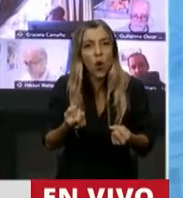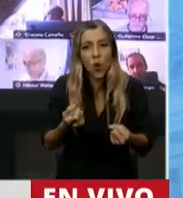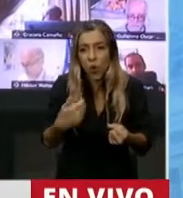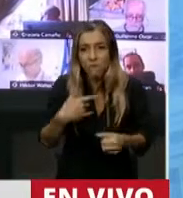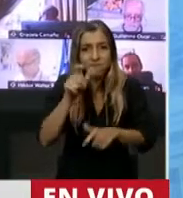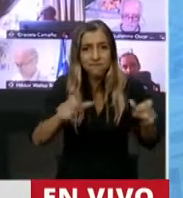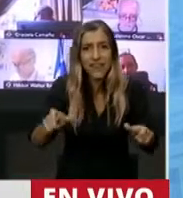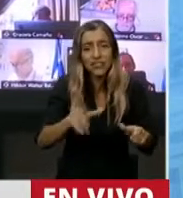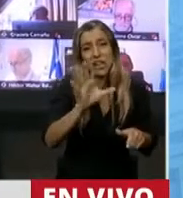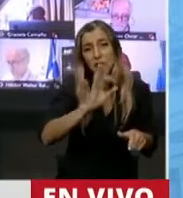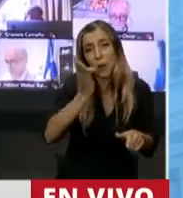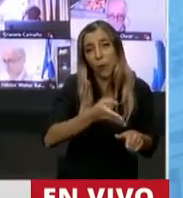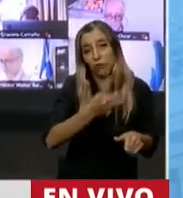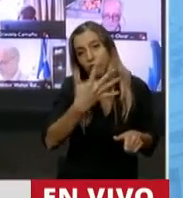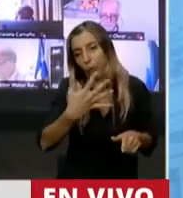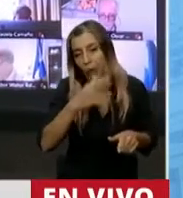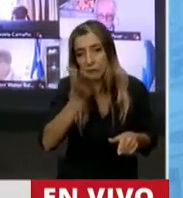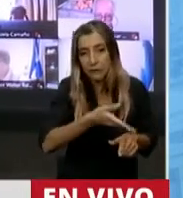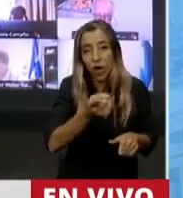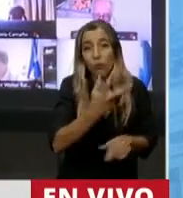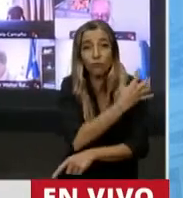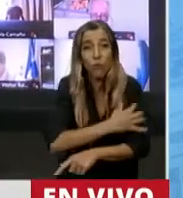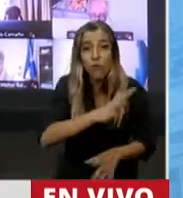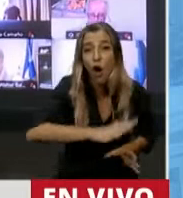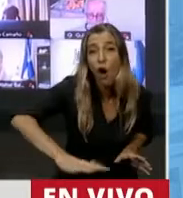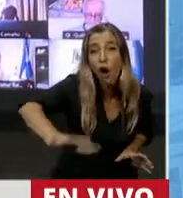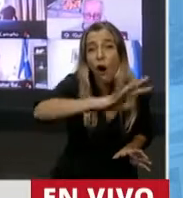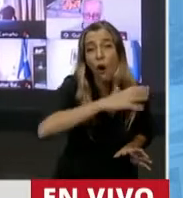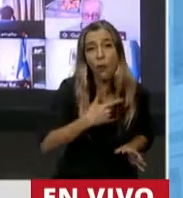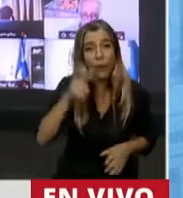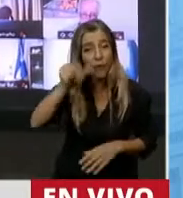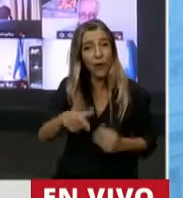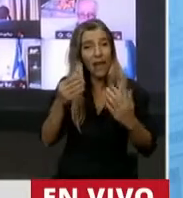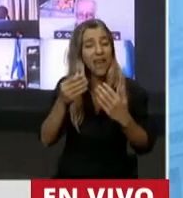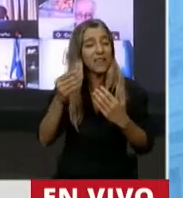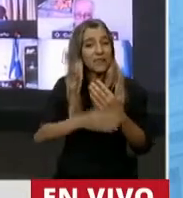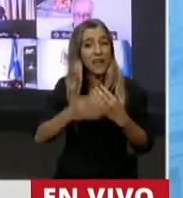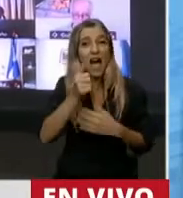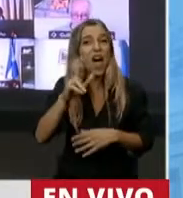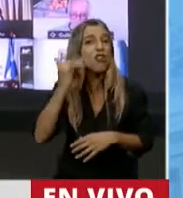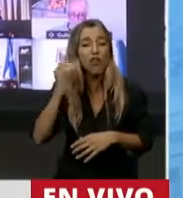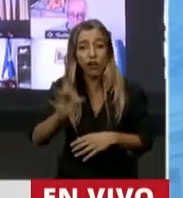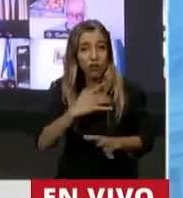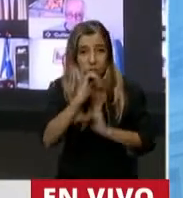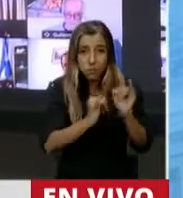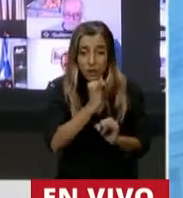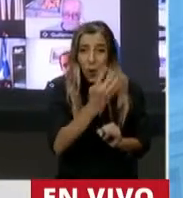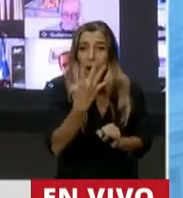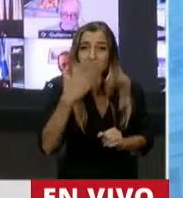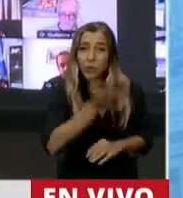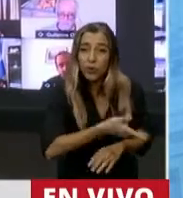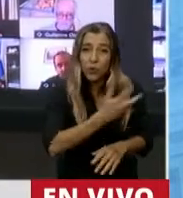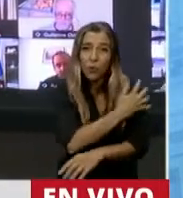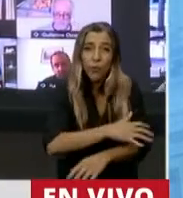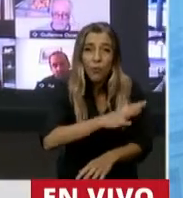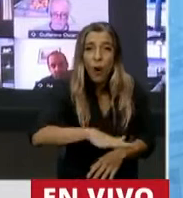pobreza, 45, 50% de pobreza, ayer lo escuché al Ministro Daniel Arroyo, 45% de pobreza en la Argentina, destinamos el